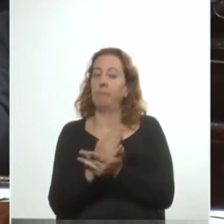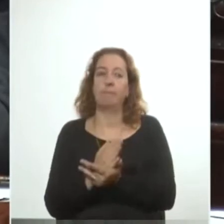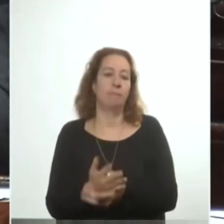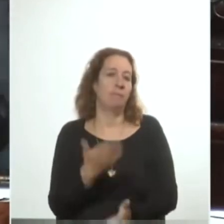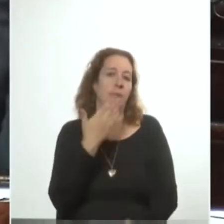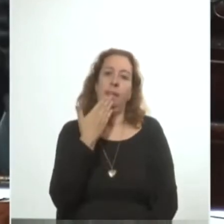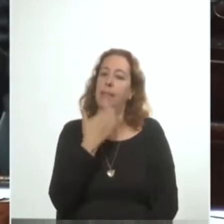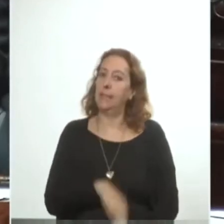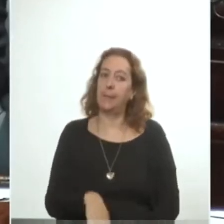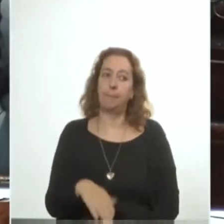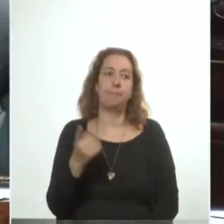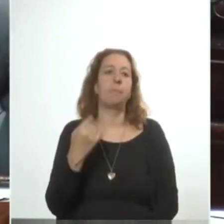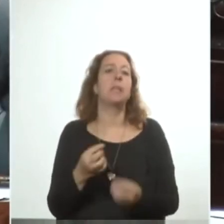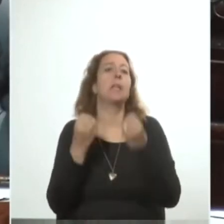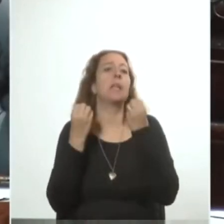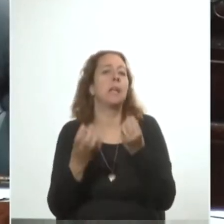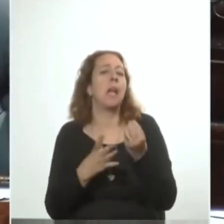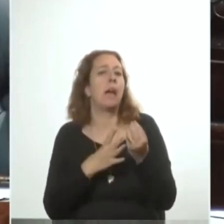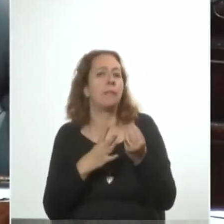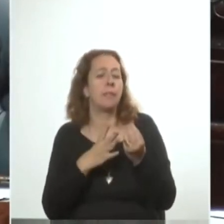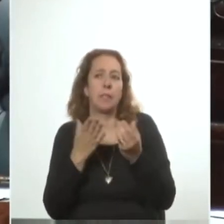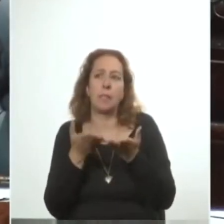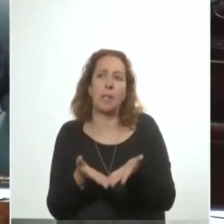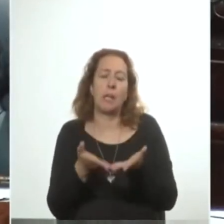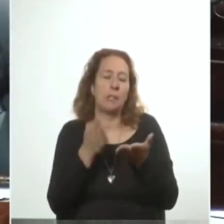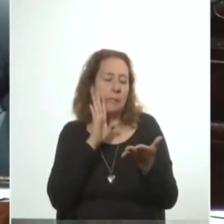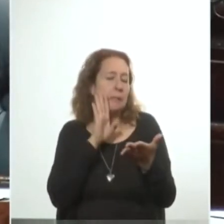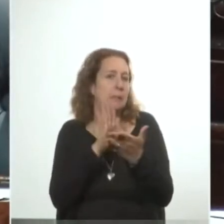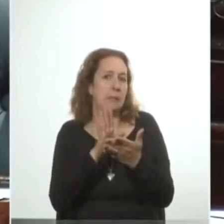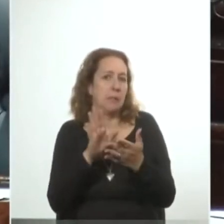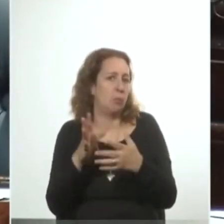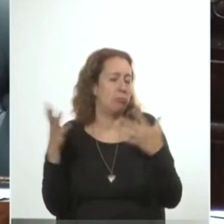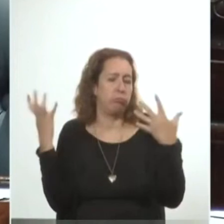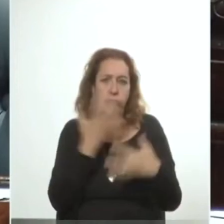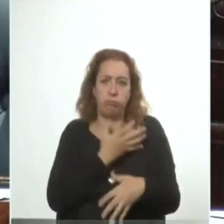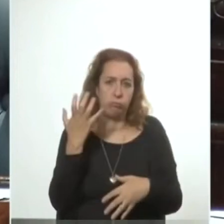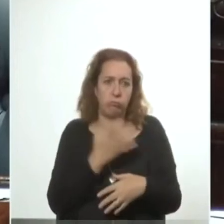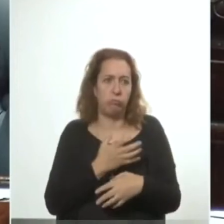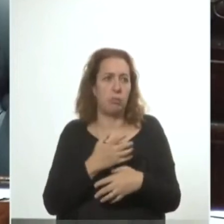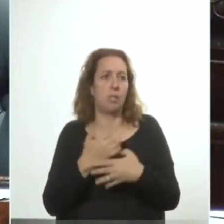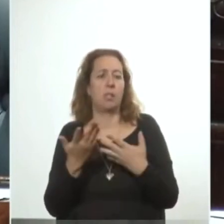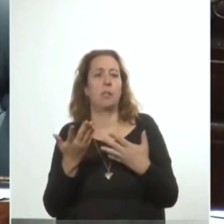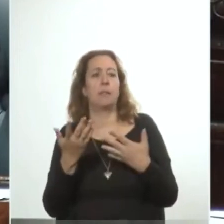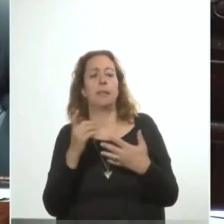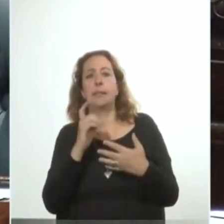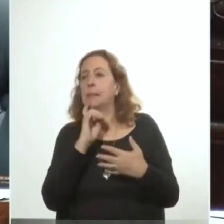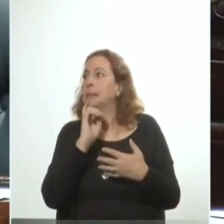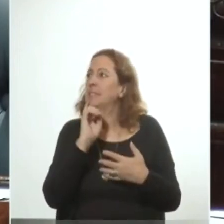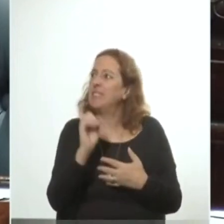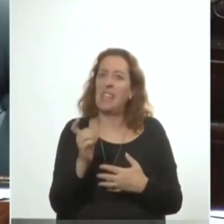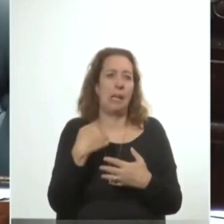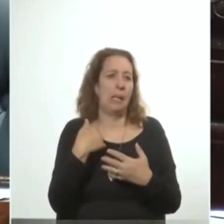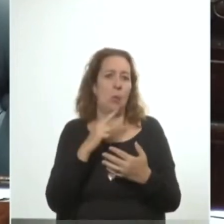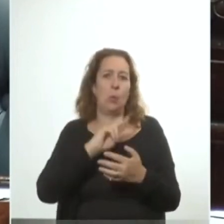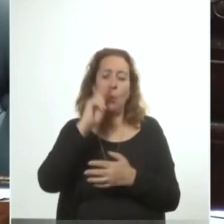entender qué había atrás de este enfrentamiento brutal salvaje que ensangrentó al país. De un lado la Guerra